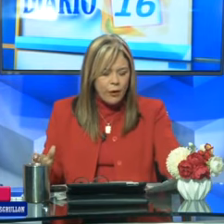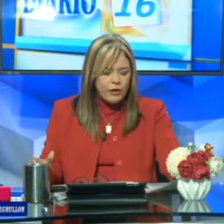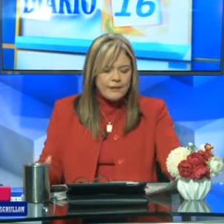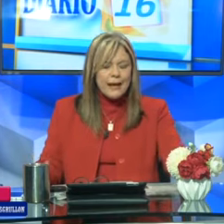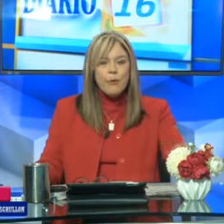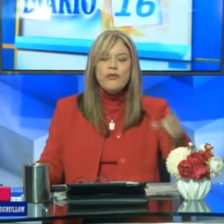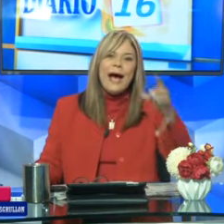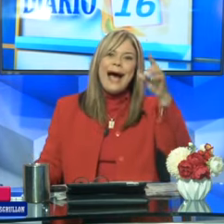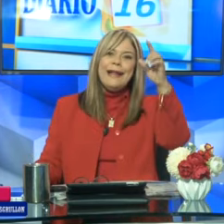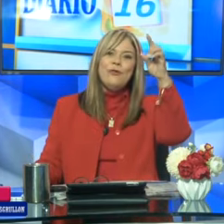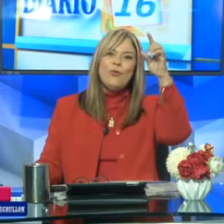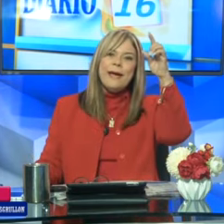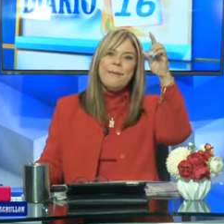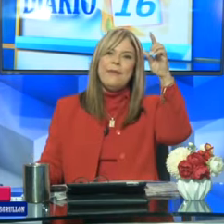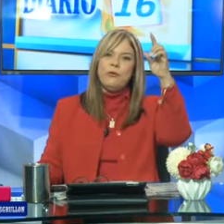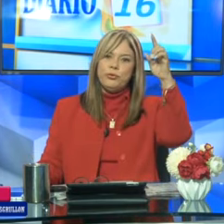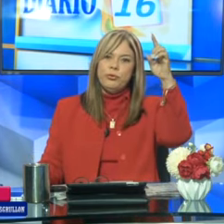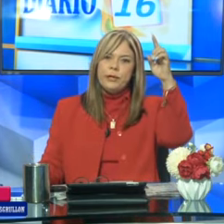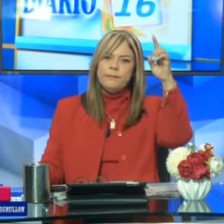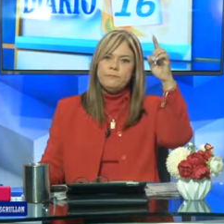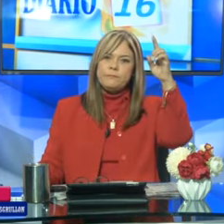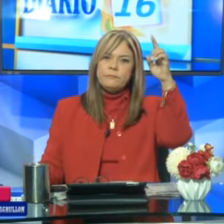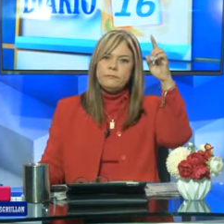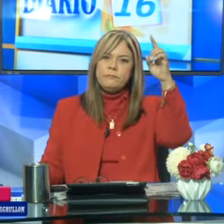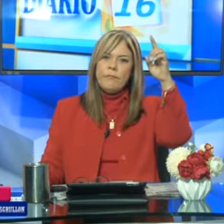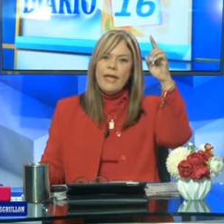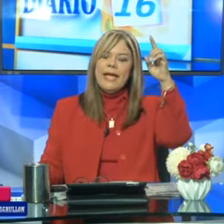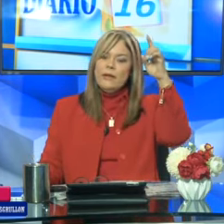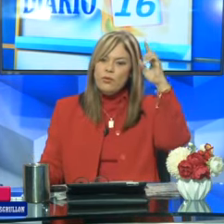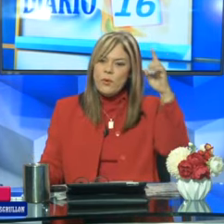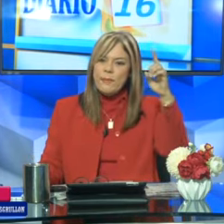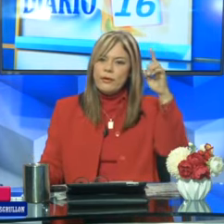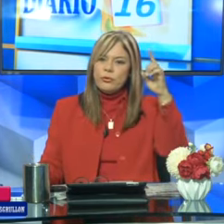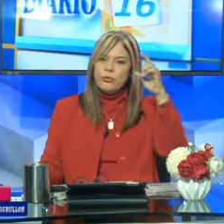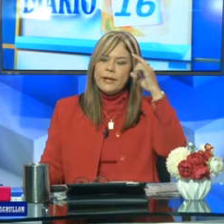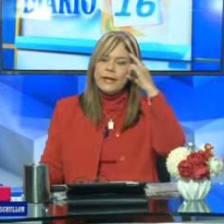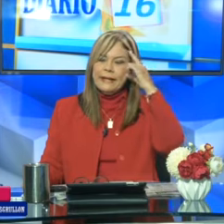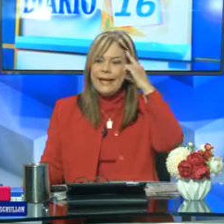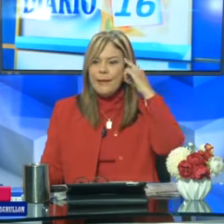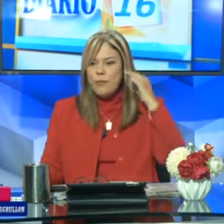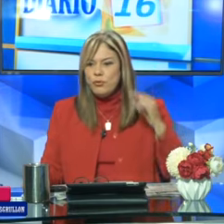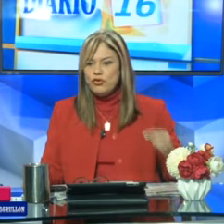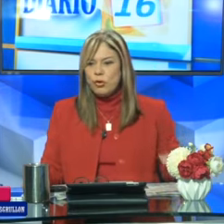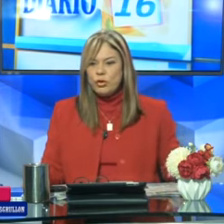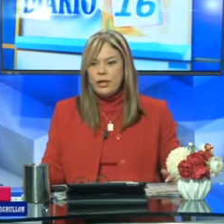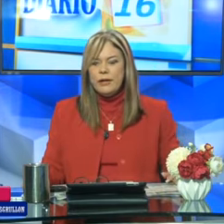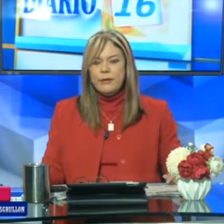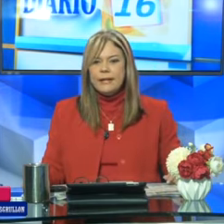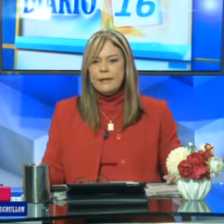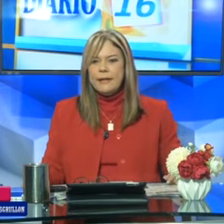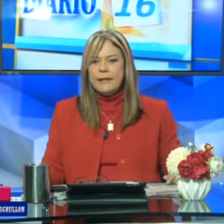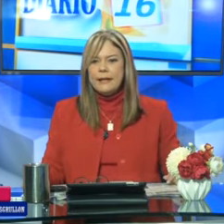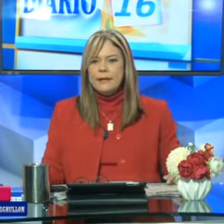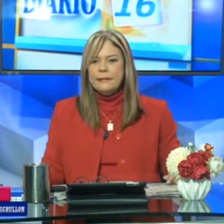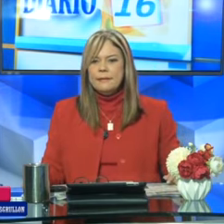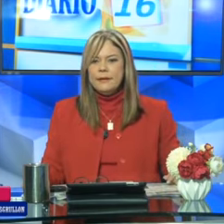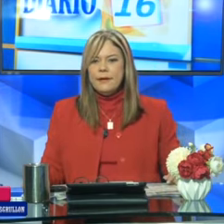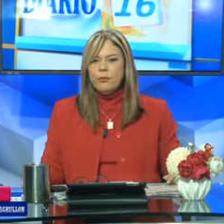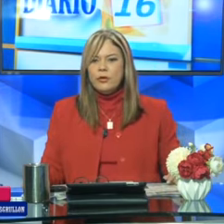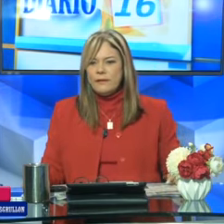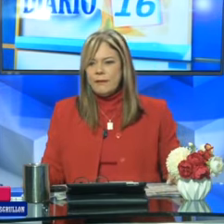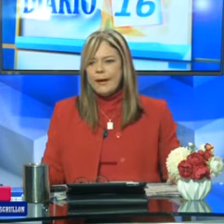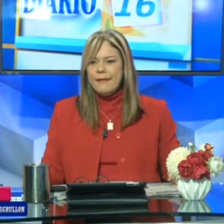lo sabe. Hoy estamos ya a 9 de octubre. 9 de octubre. Tenemos mucho contenido en esta mañana.